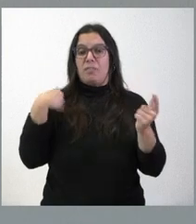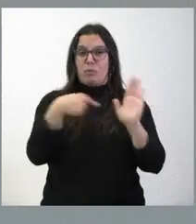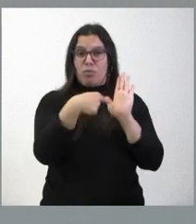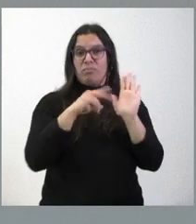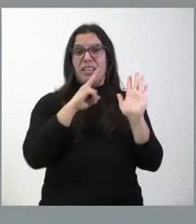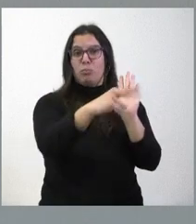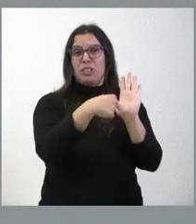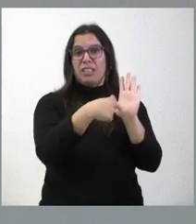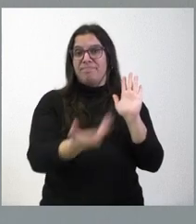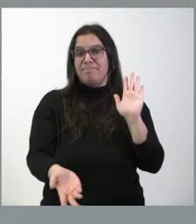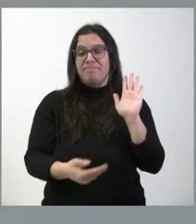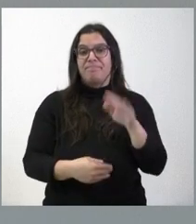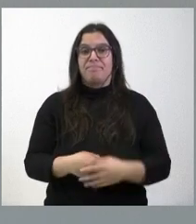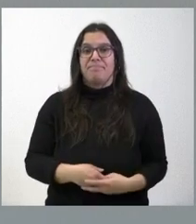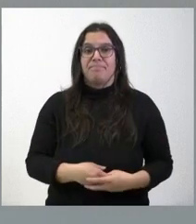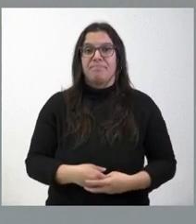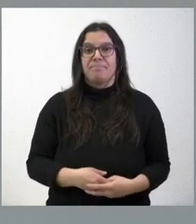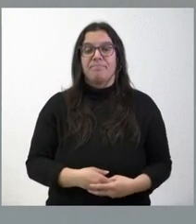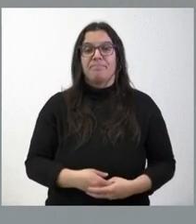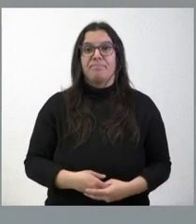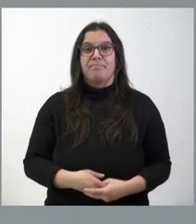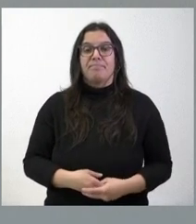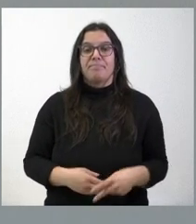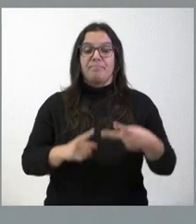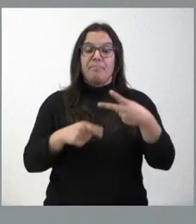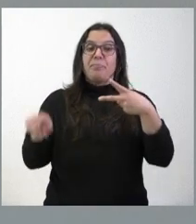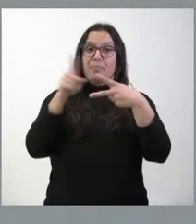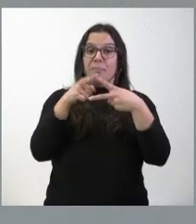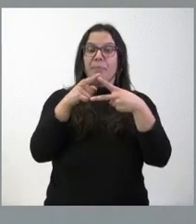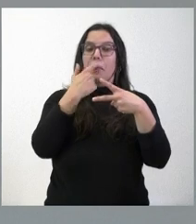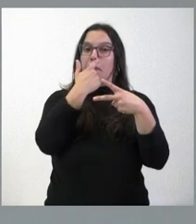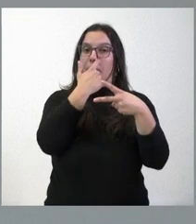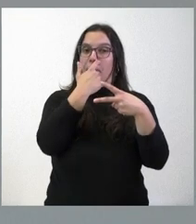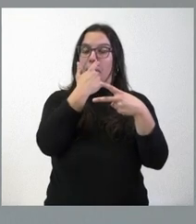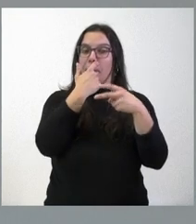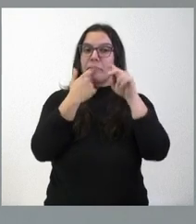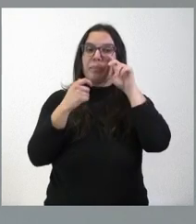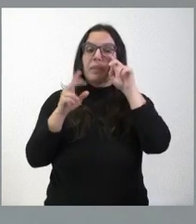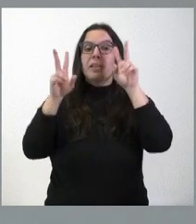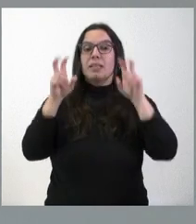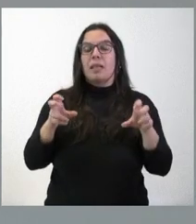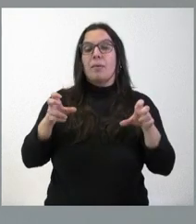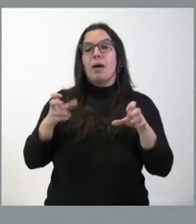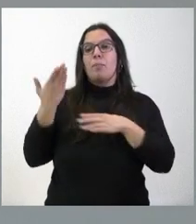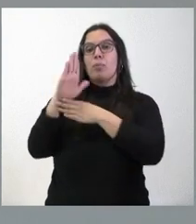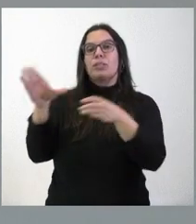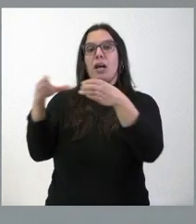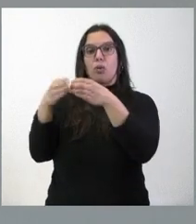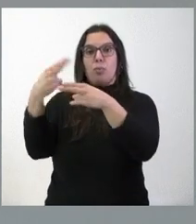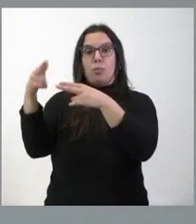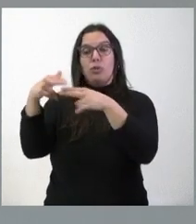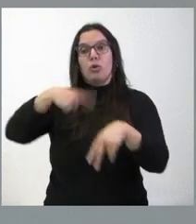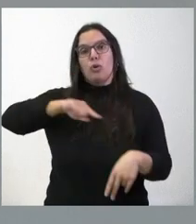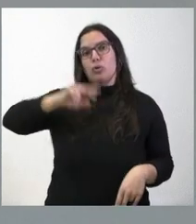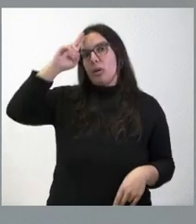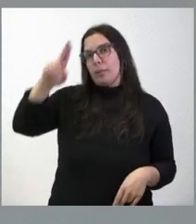da la mejor contestación a la delegada del Gobierno sobre este asunto. Y sobre el primero que usted me plantea sobre la posición de un partido político. Nosotros respetamos